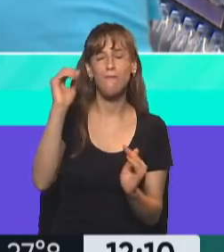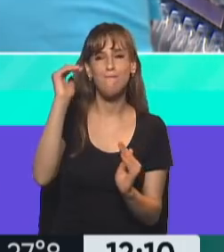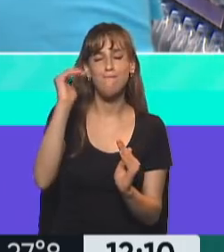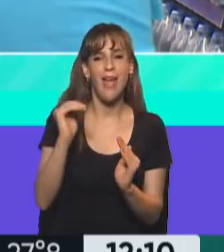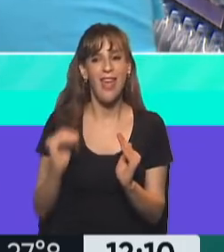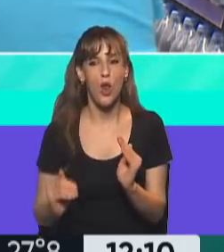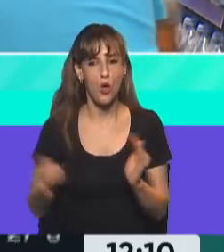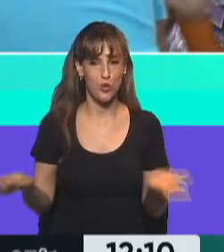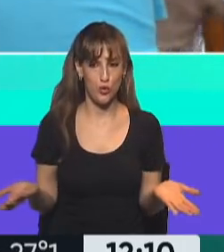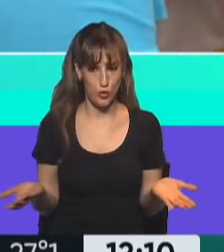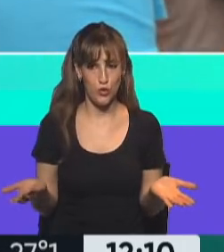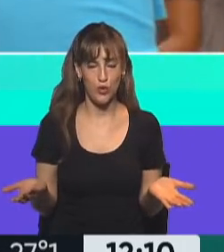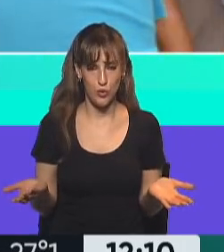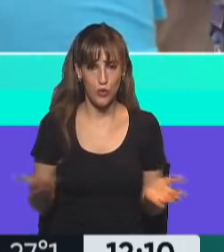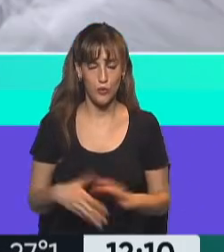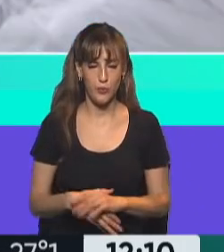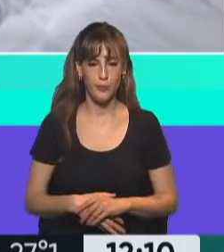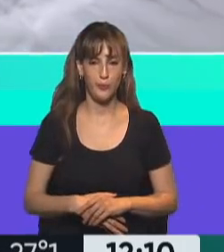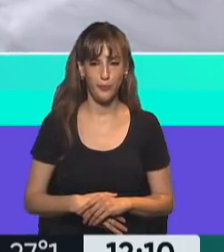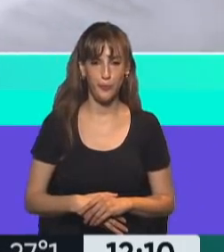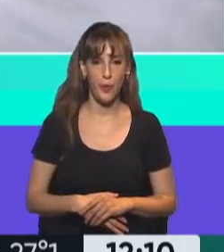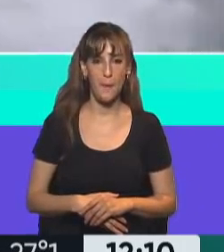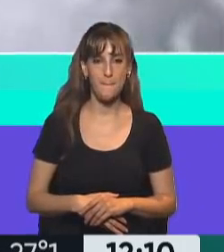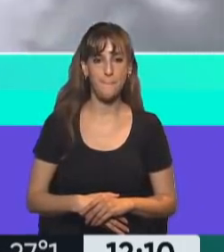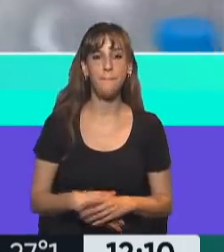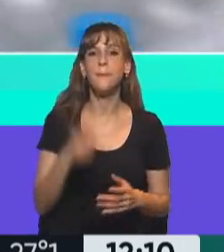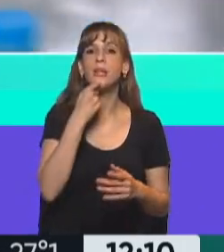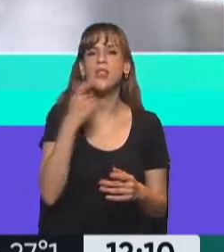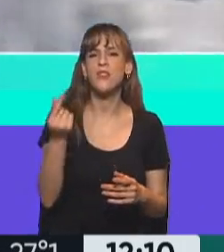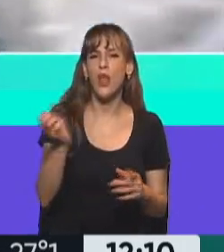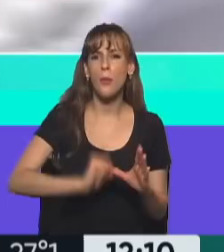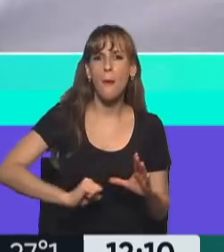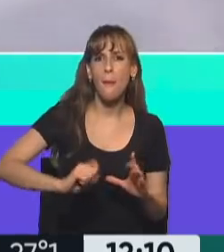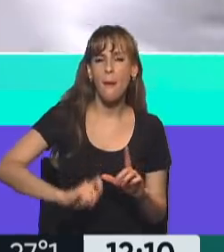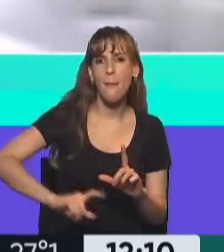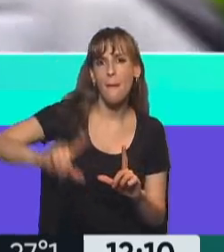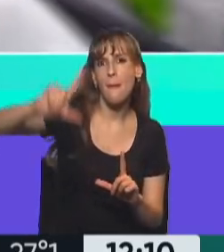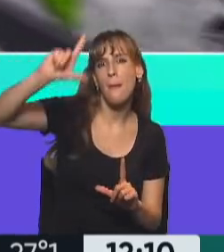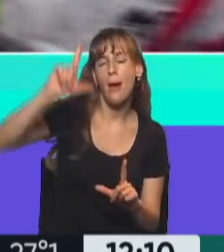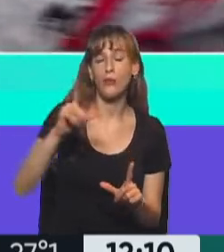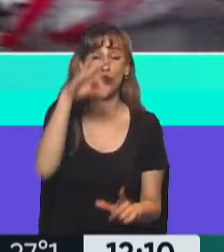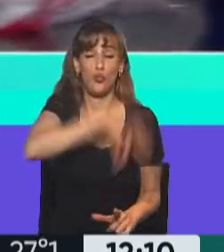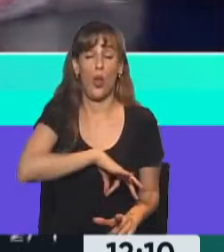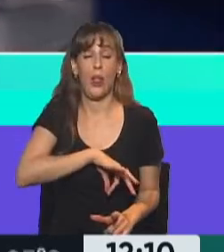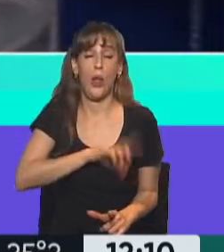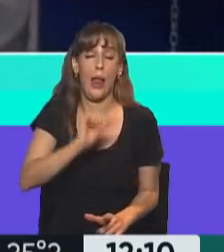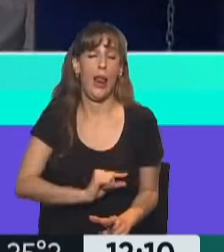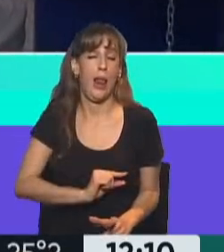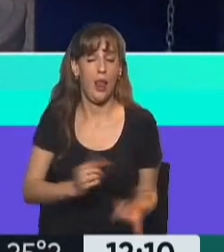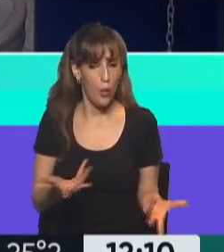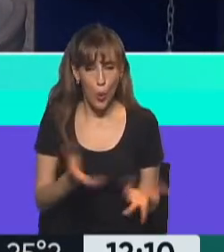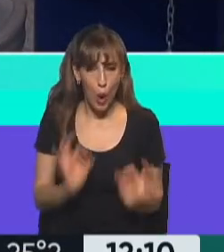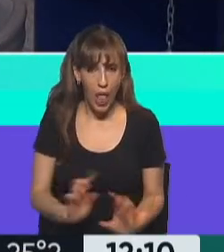los días en el bolsillo y te saca un poquito más de una proporción mayor del sueldo. Y el tema de alimentos, como recién explicaba Pedro,